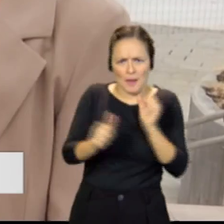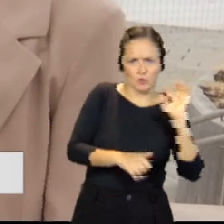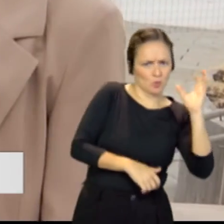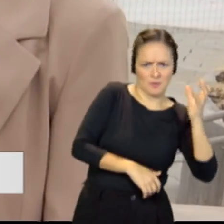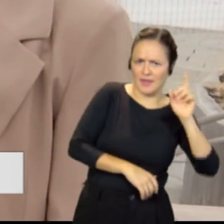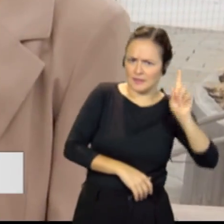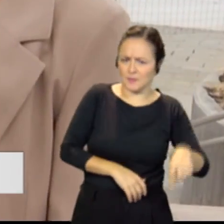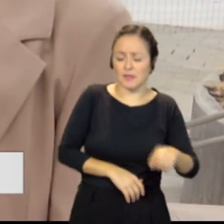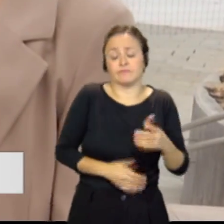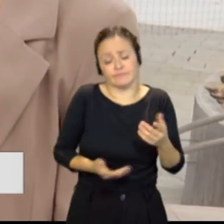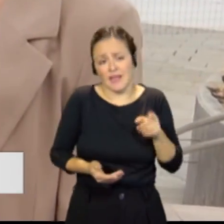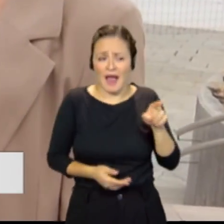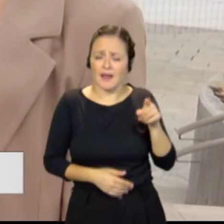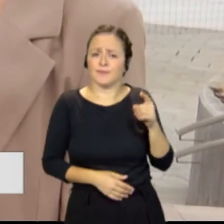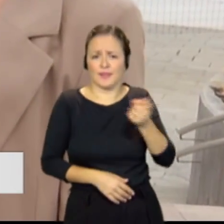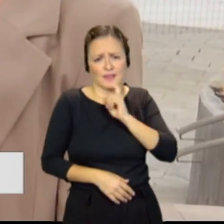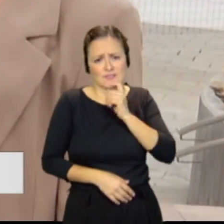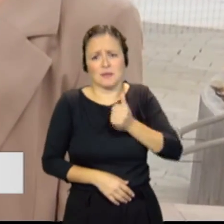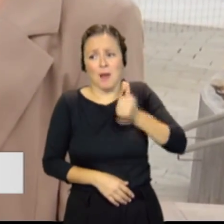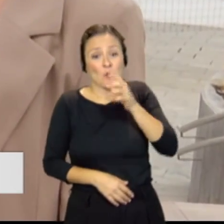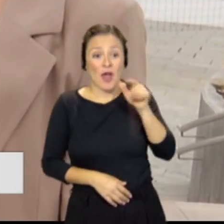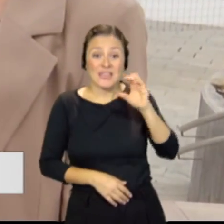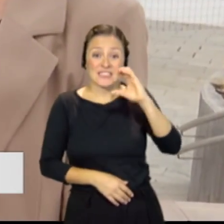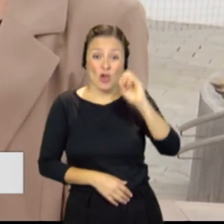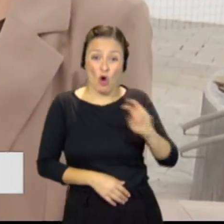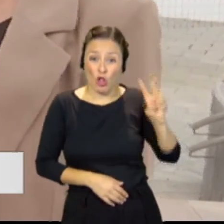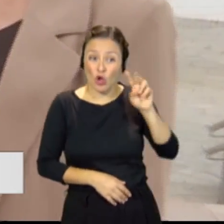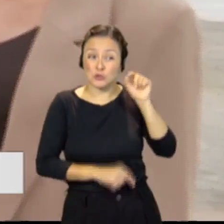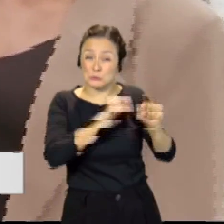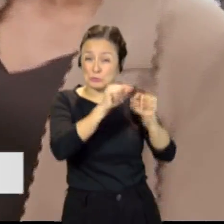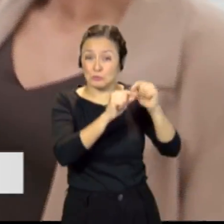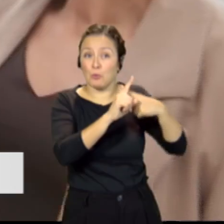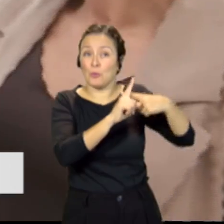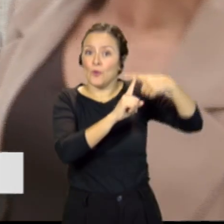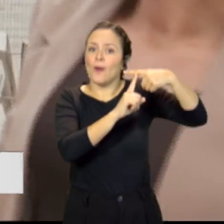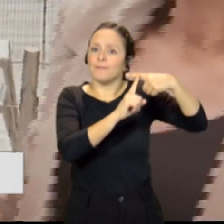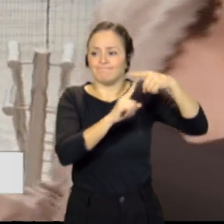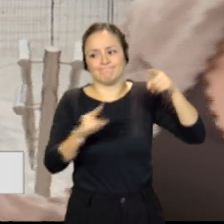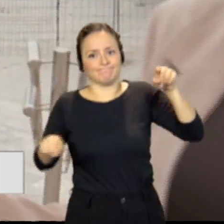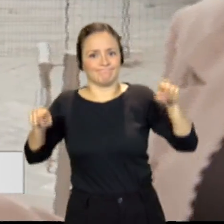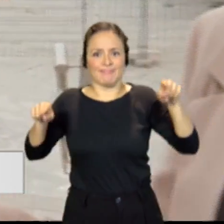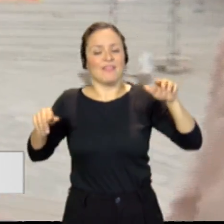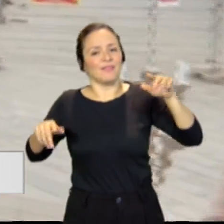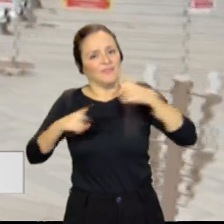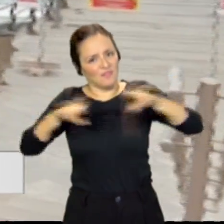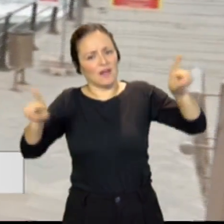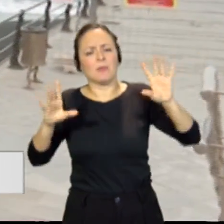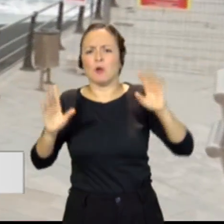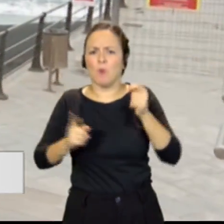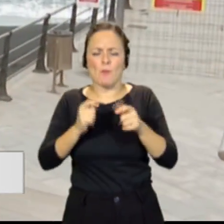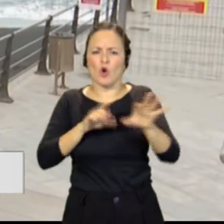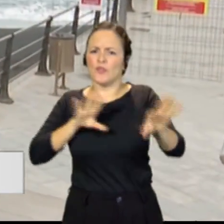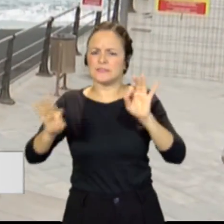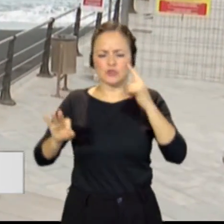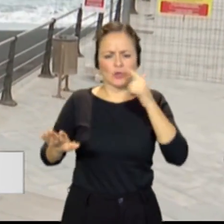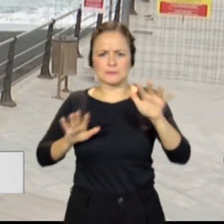conscientes de que la dificultad es mayor, de que allí el CO2 opera de manera distinta. Pero bueno, iremos tomando decisiones también